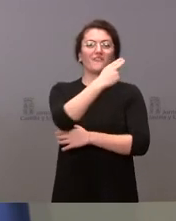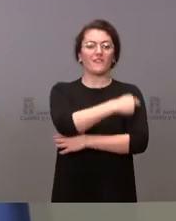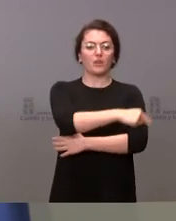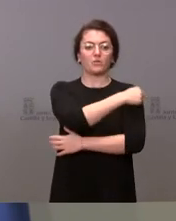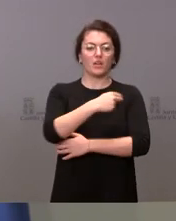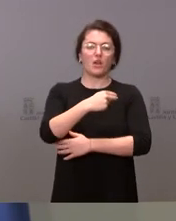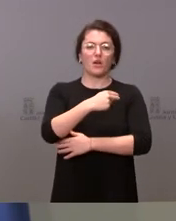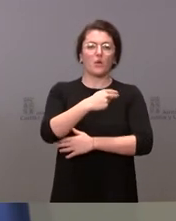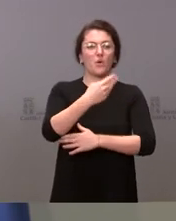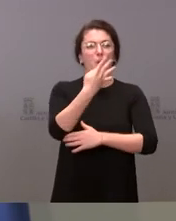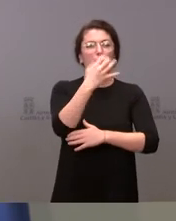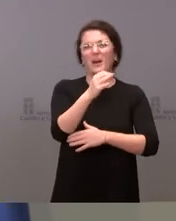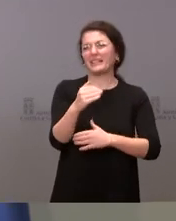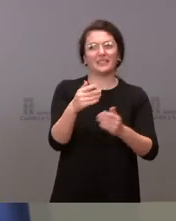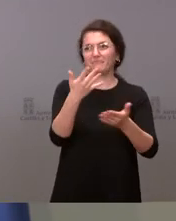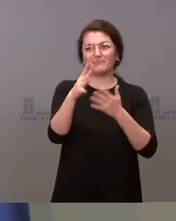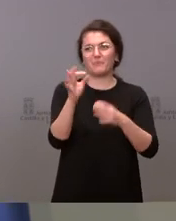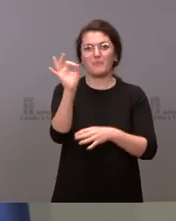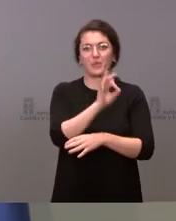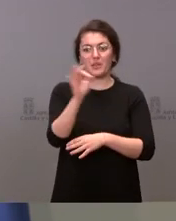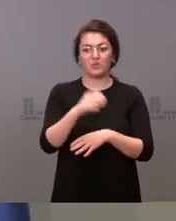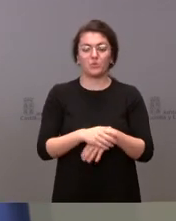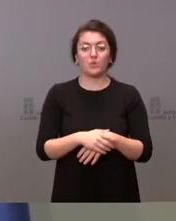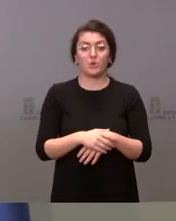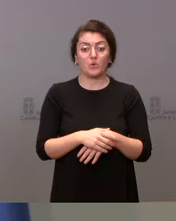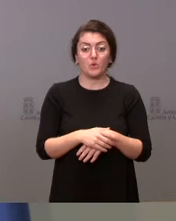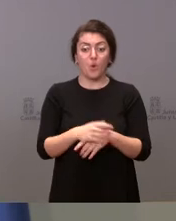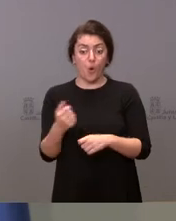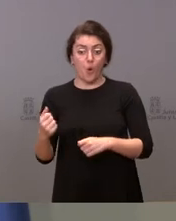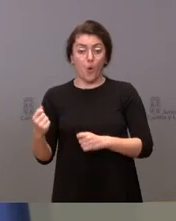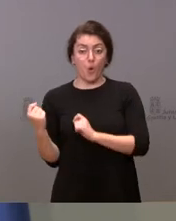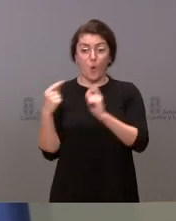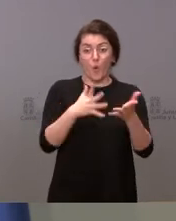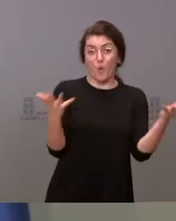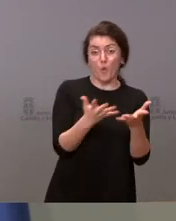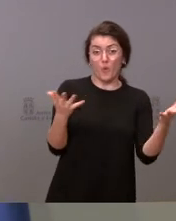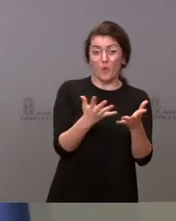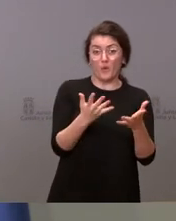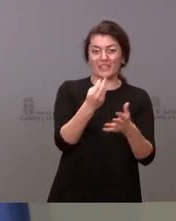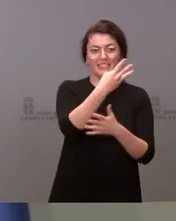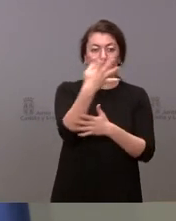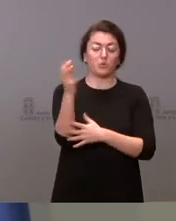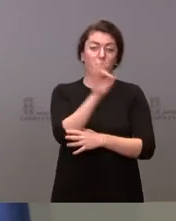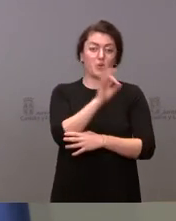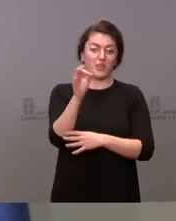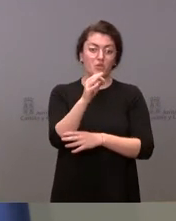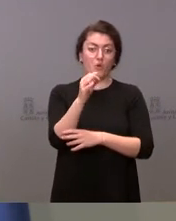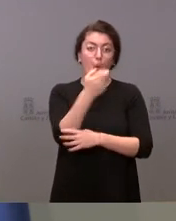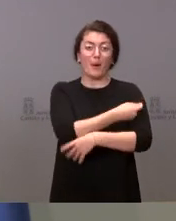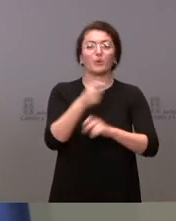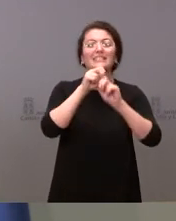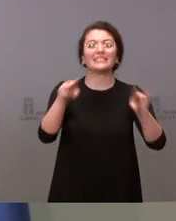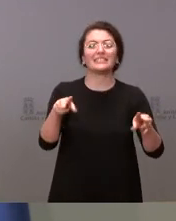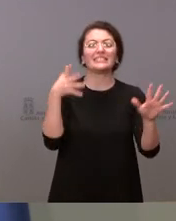y en las UBI es del 34% de no vacunados, eso quiere decir que el riesgo es